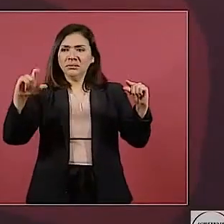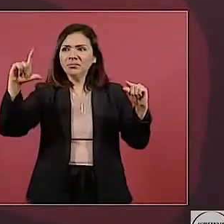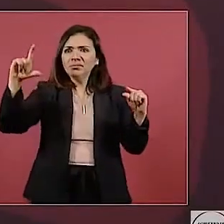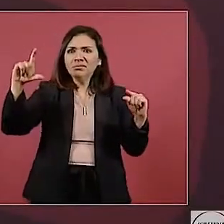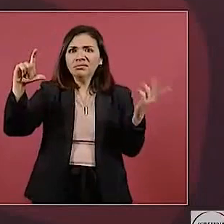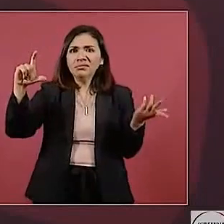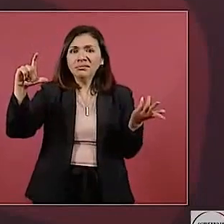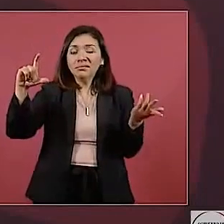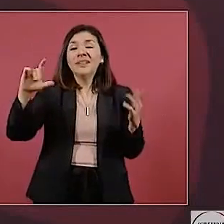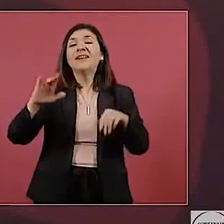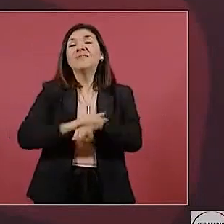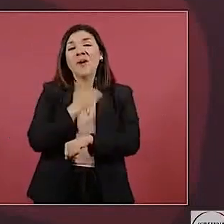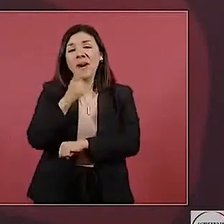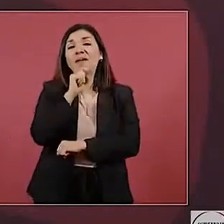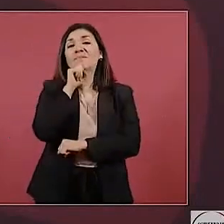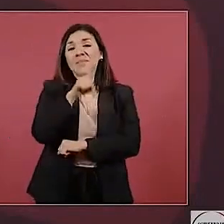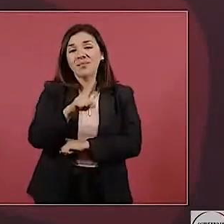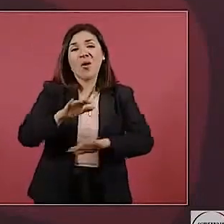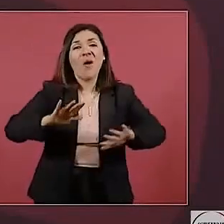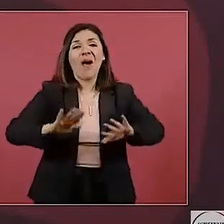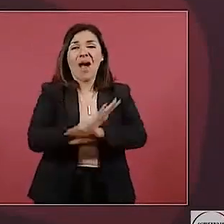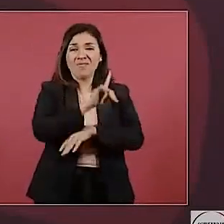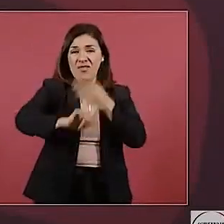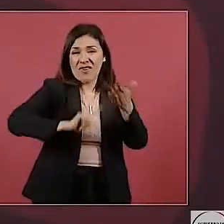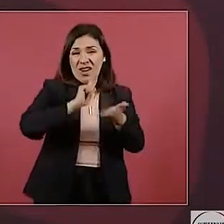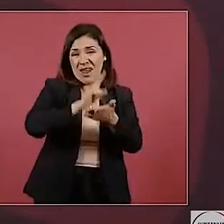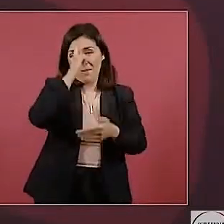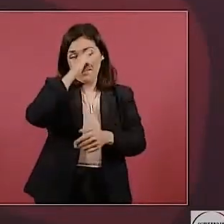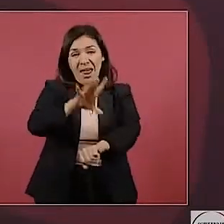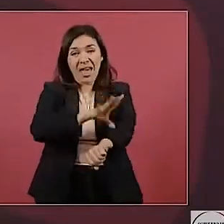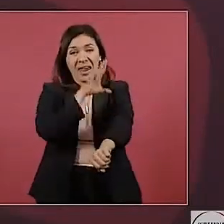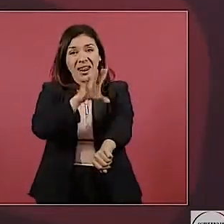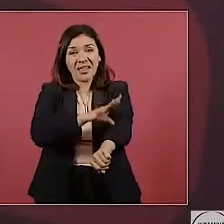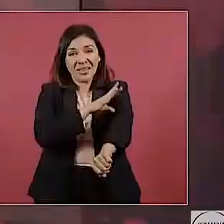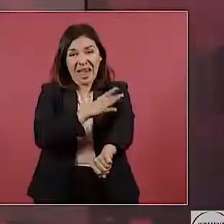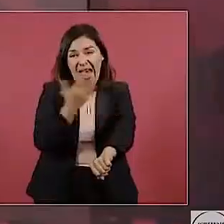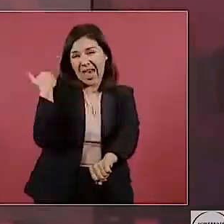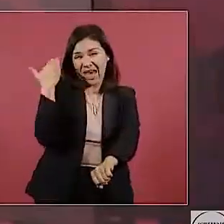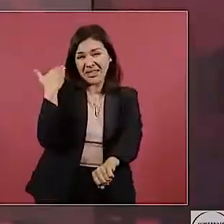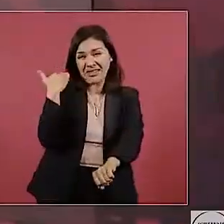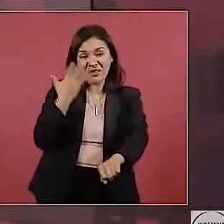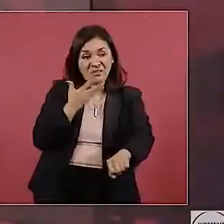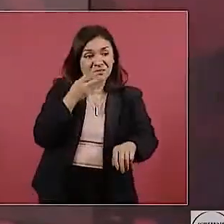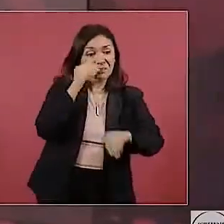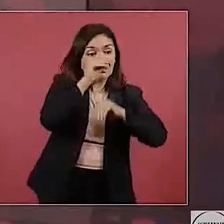porque la reforma eléctrica que se hizo favorece